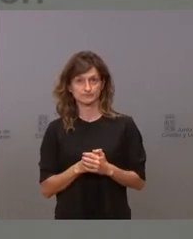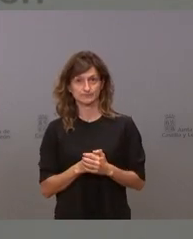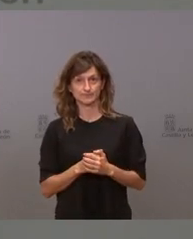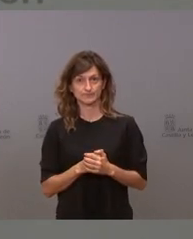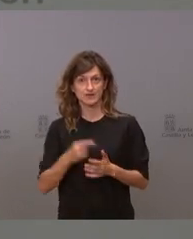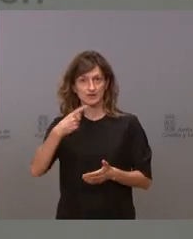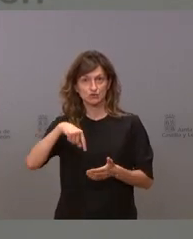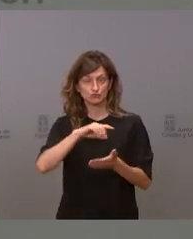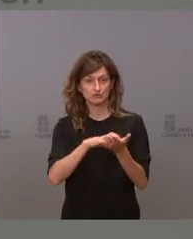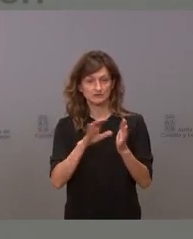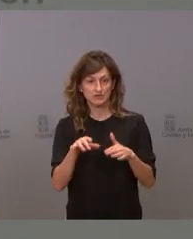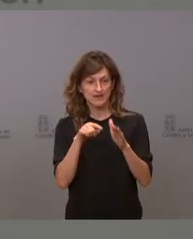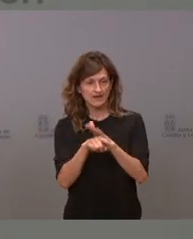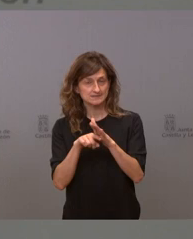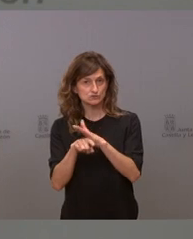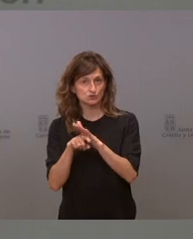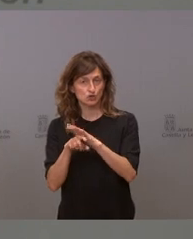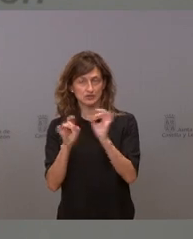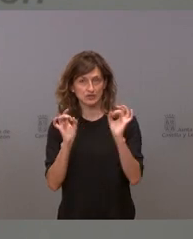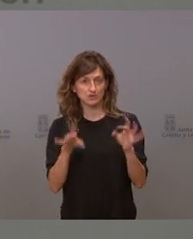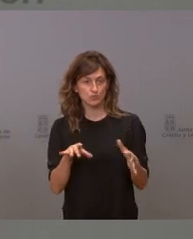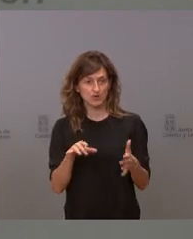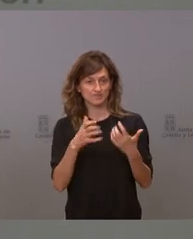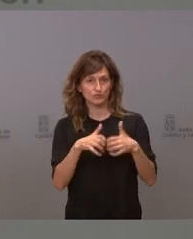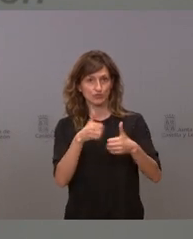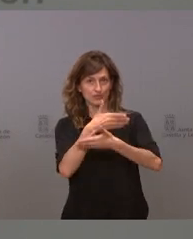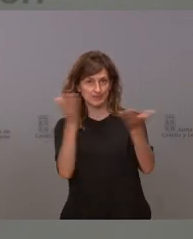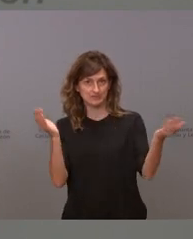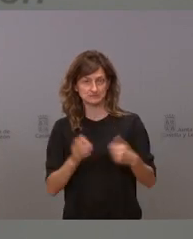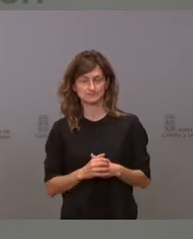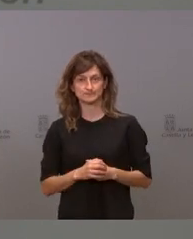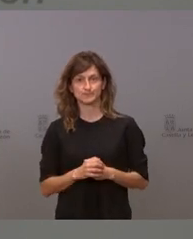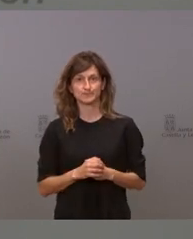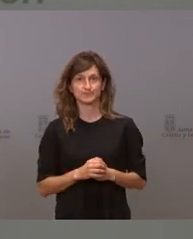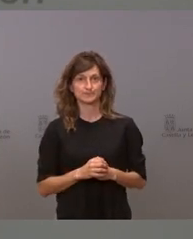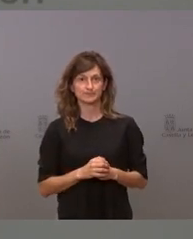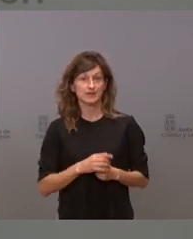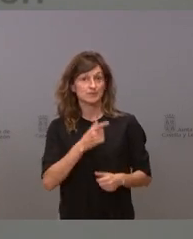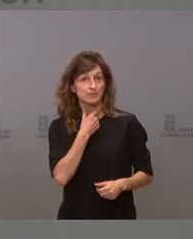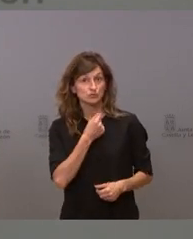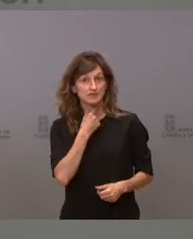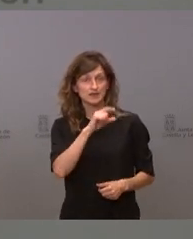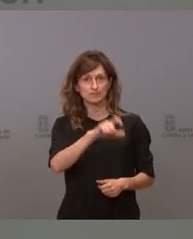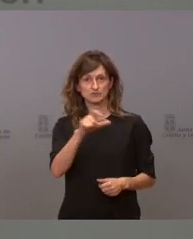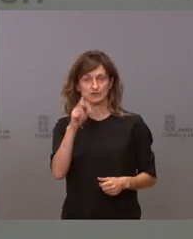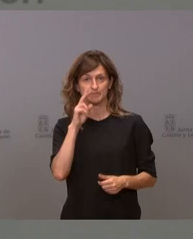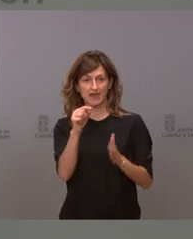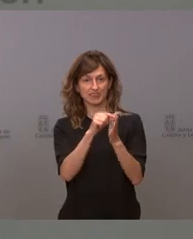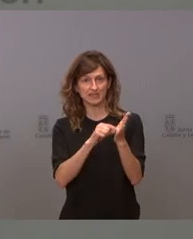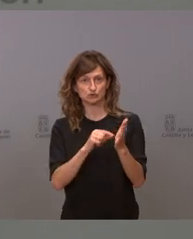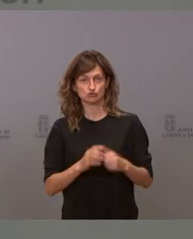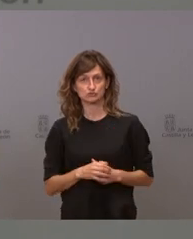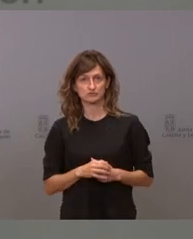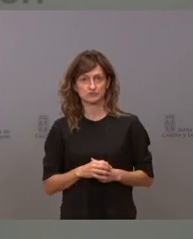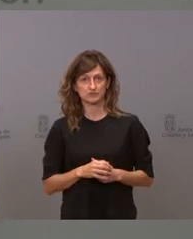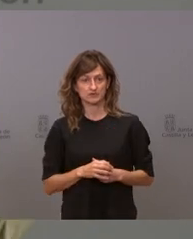estamos gestionando exactamente igual que están gestionando los demás y me gustaría que la gente viera los datos hombre cuando